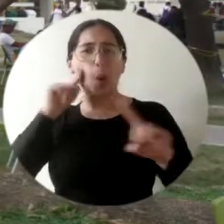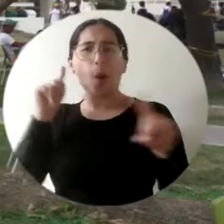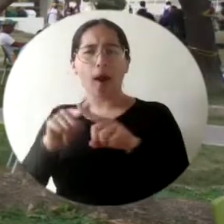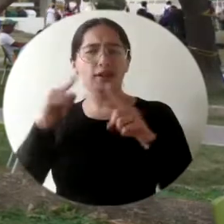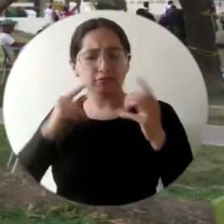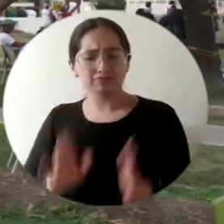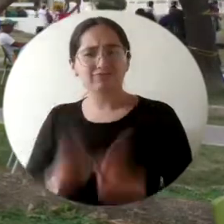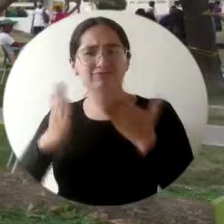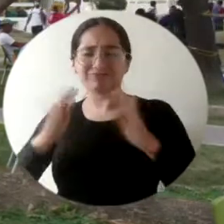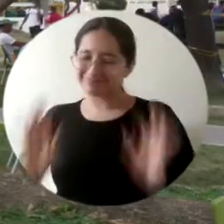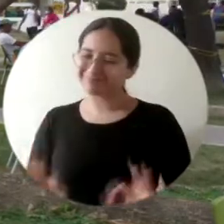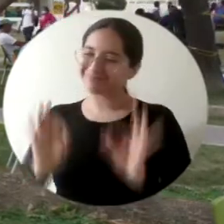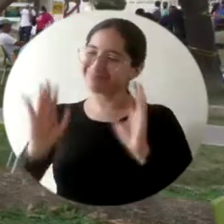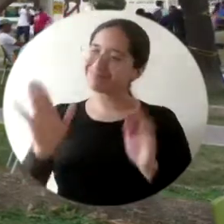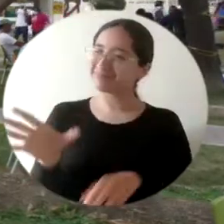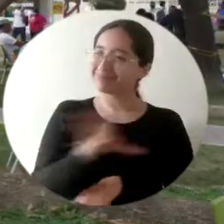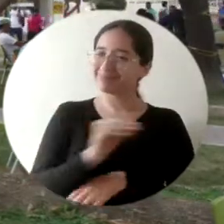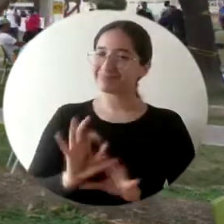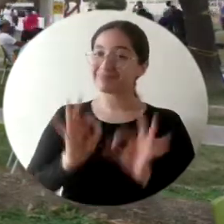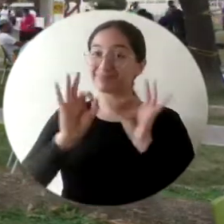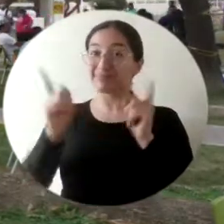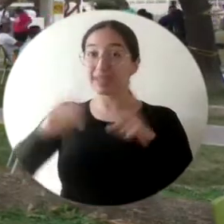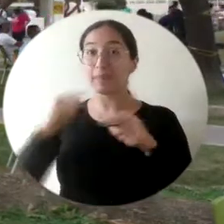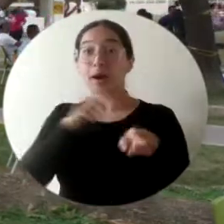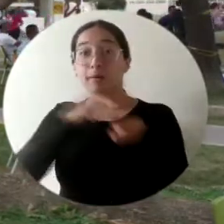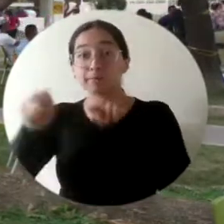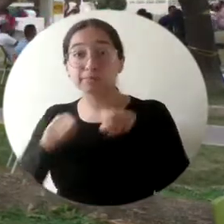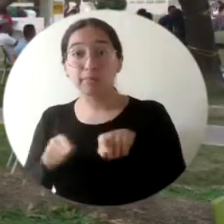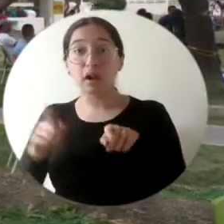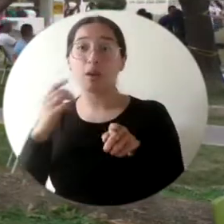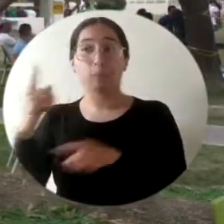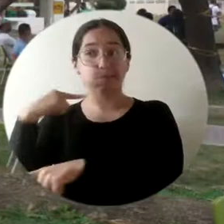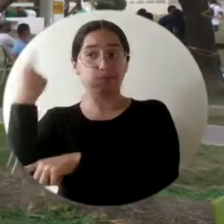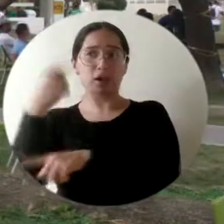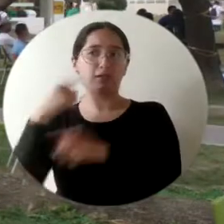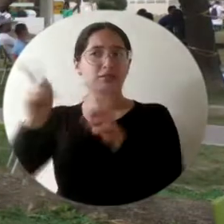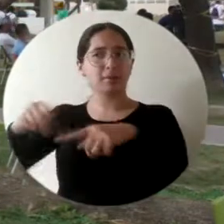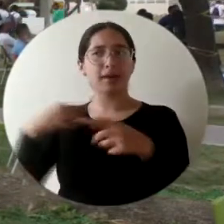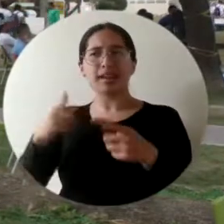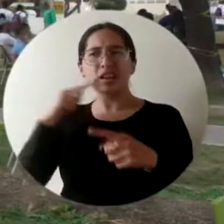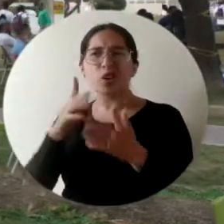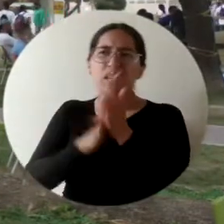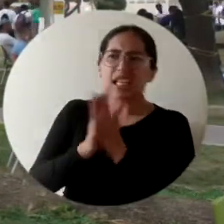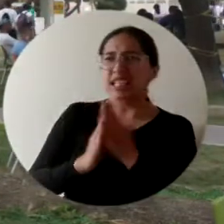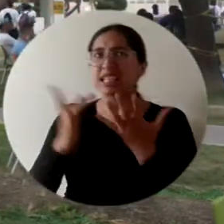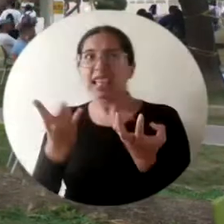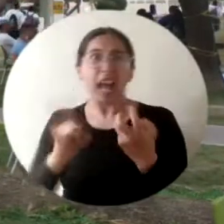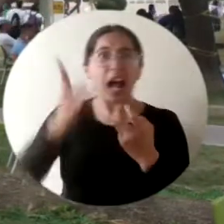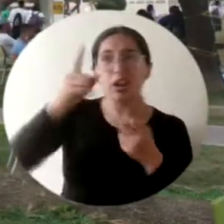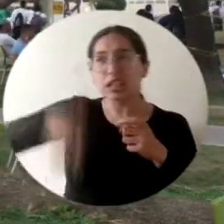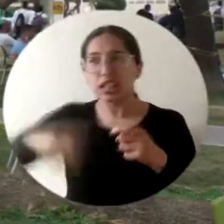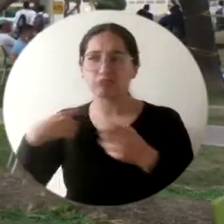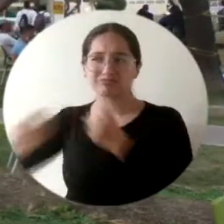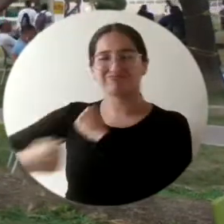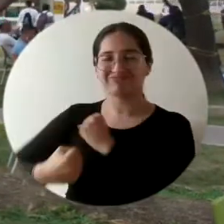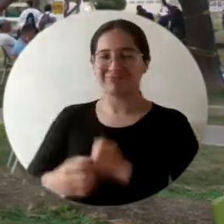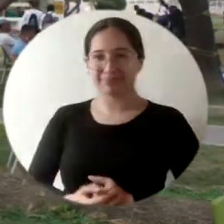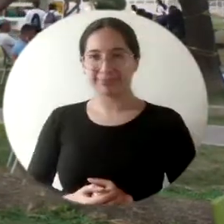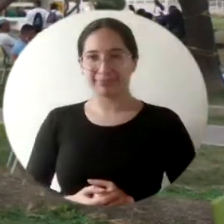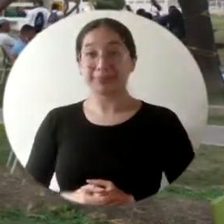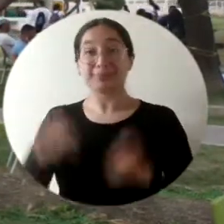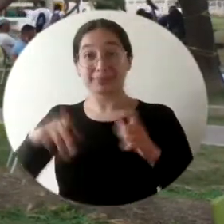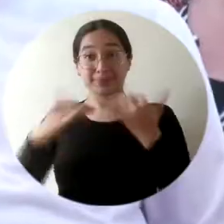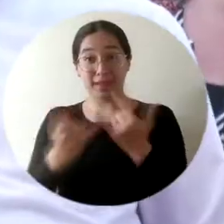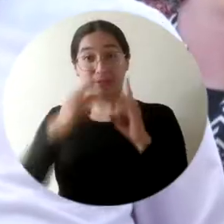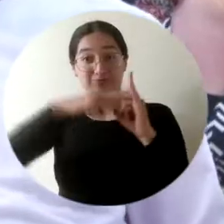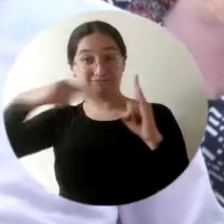que siempre buscan nuestro bienestar, que estemos bien y que siempre buscan de alguna u otra manera ayudarnos en lo que necesitemos